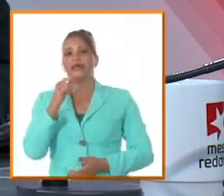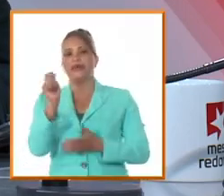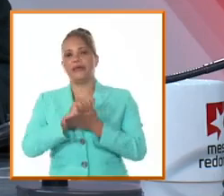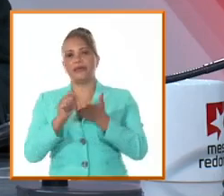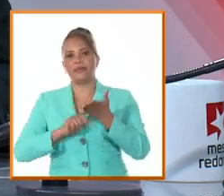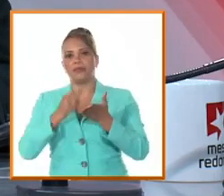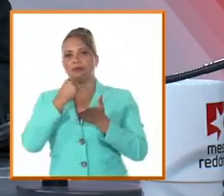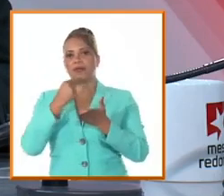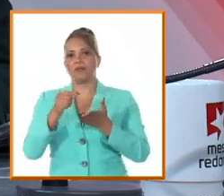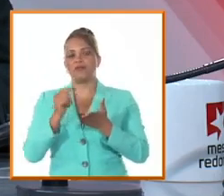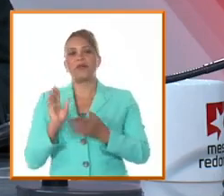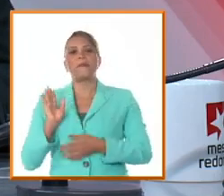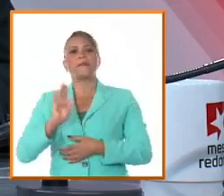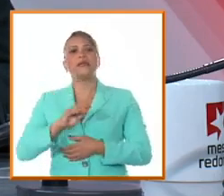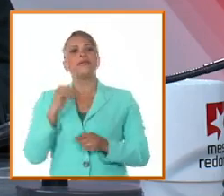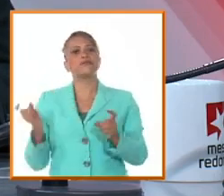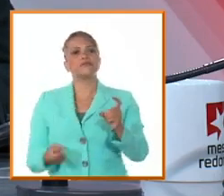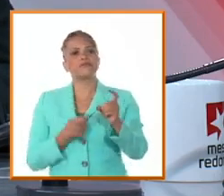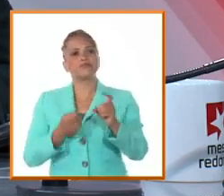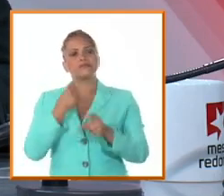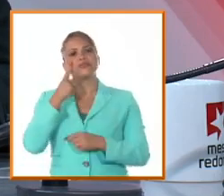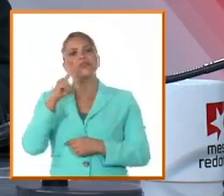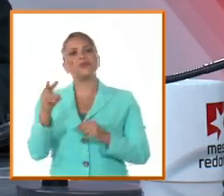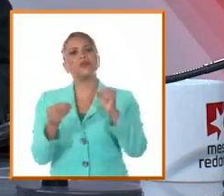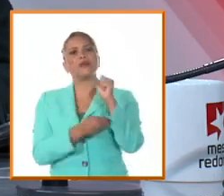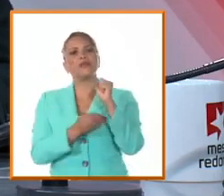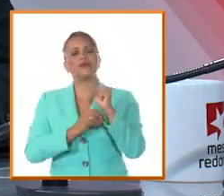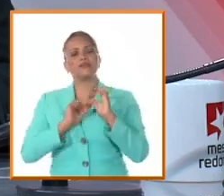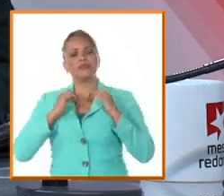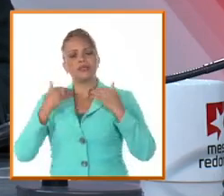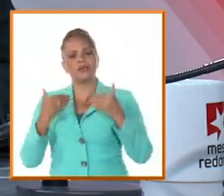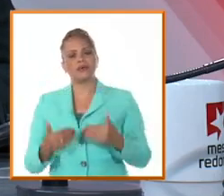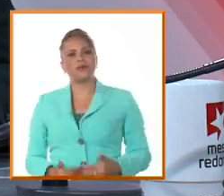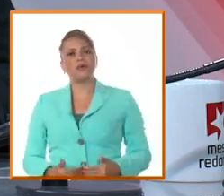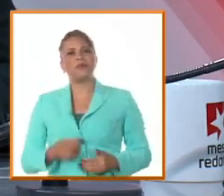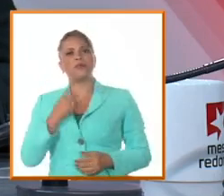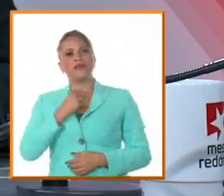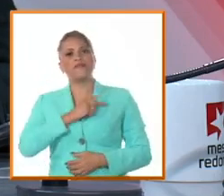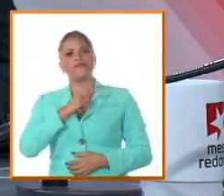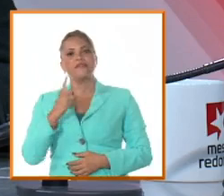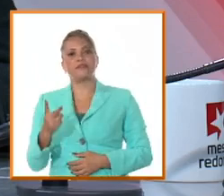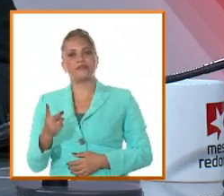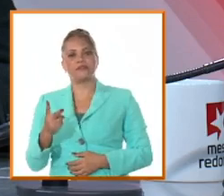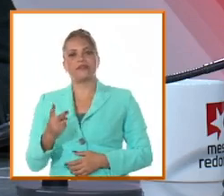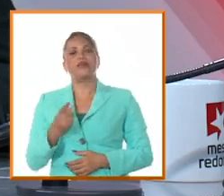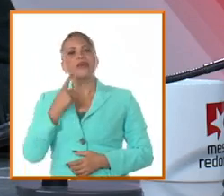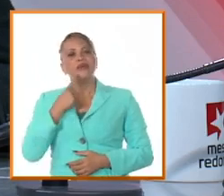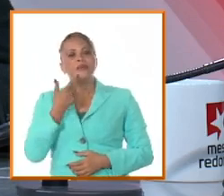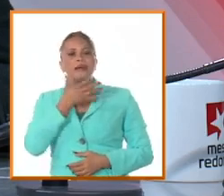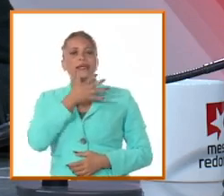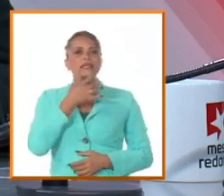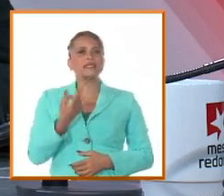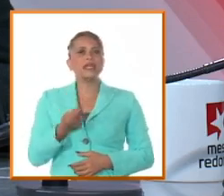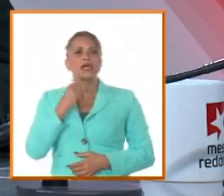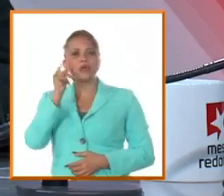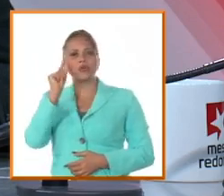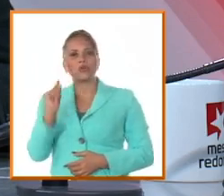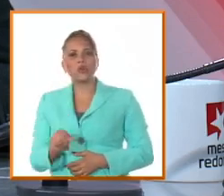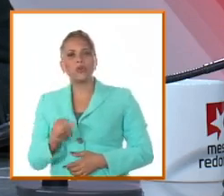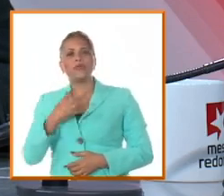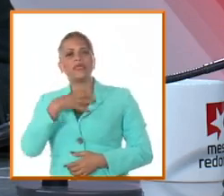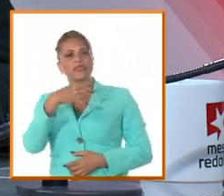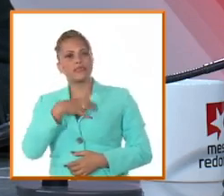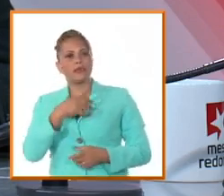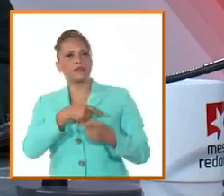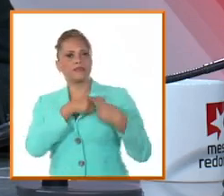investida la soberbia natural y se le vio por la fuerza del cuerpo la exaltación de la virtud era como si por donde los hombres tienen